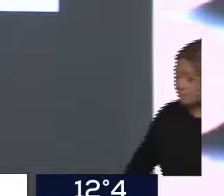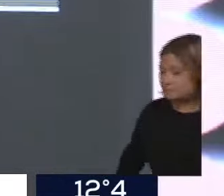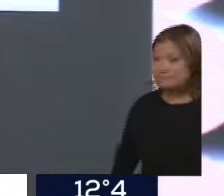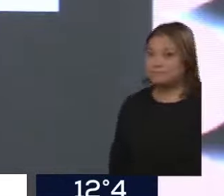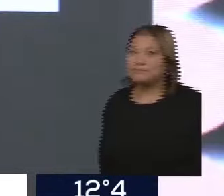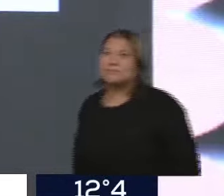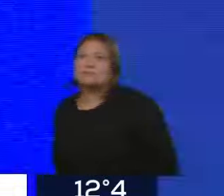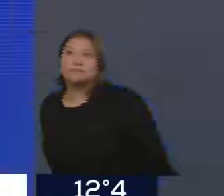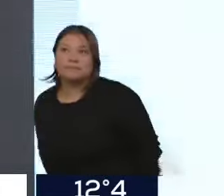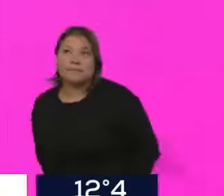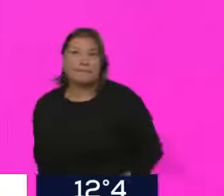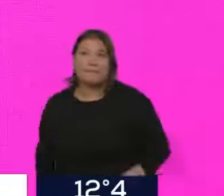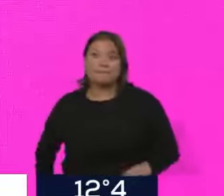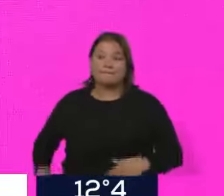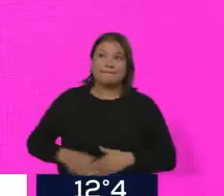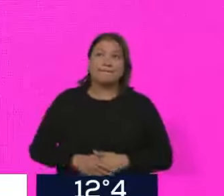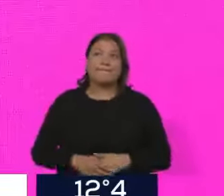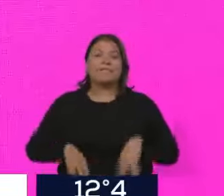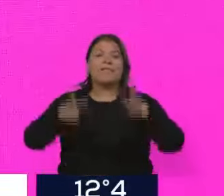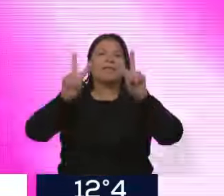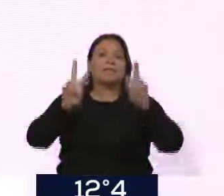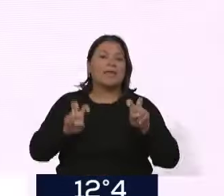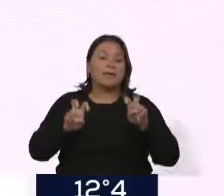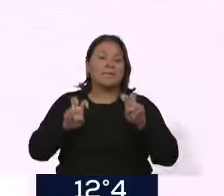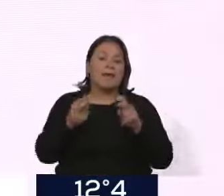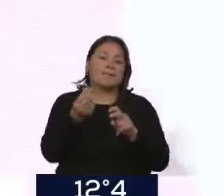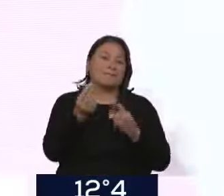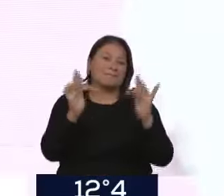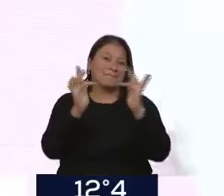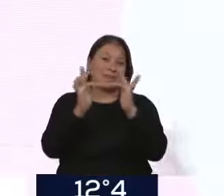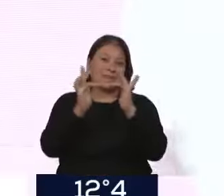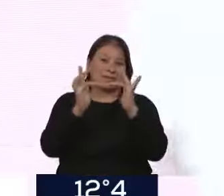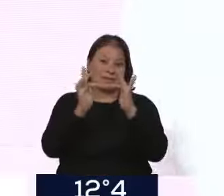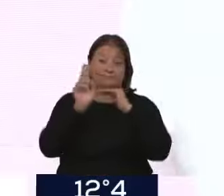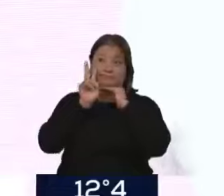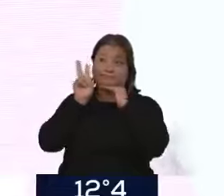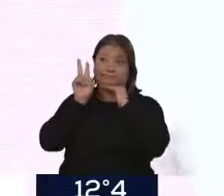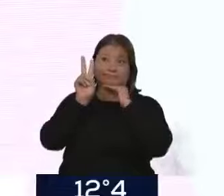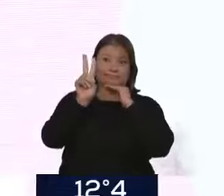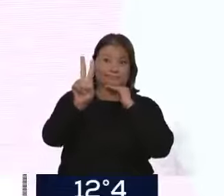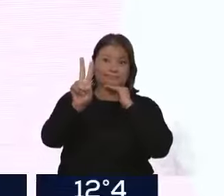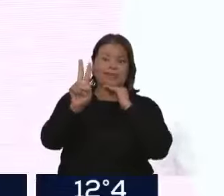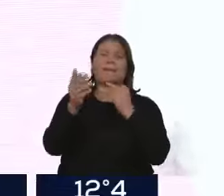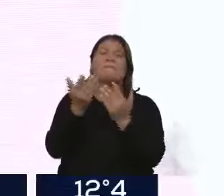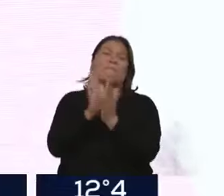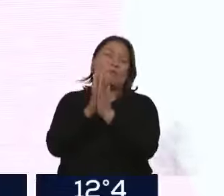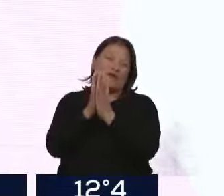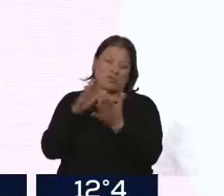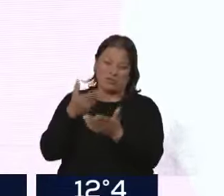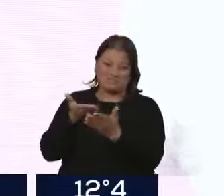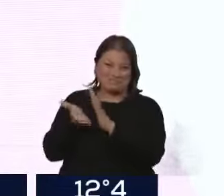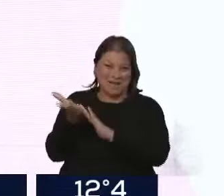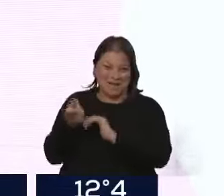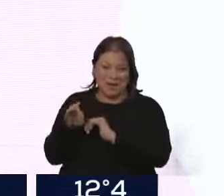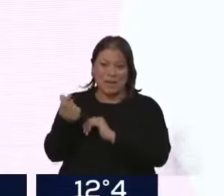pagar a través de billeteras virtuales. Esto que ustedes están viendo pasar por mis espaldas, esto de me das el QR, me lo generaste, puedo